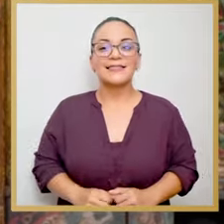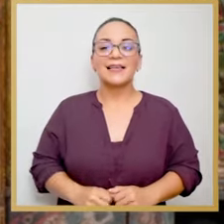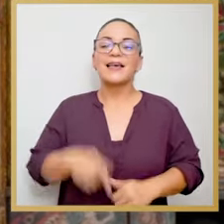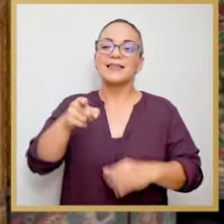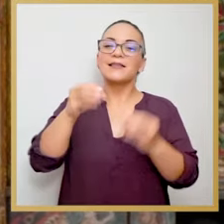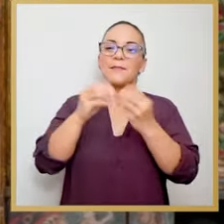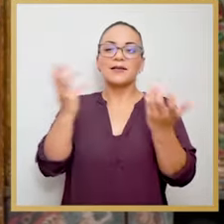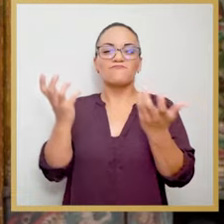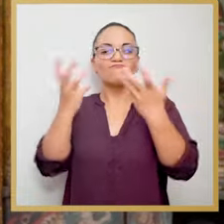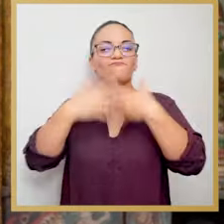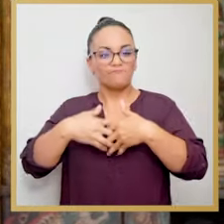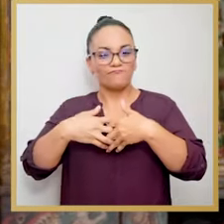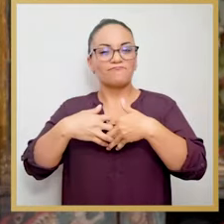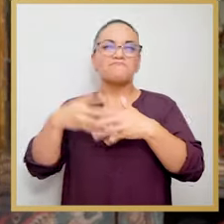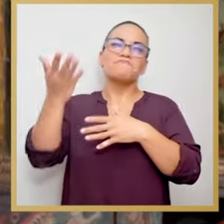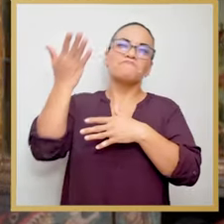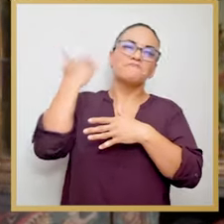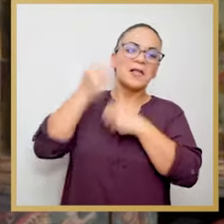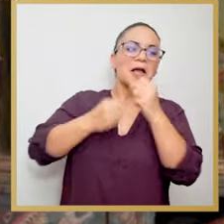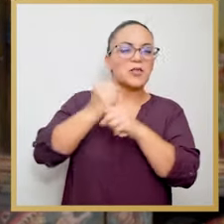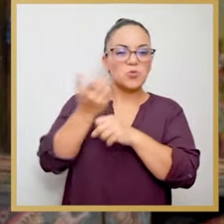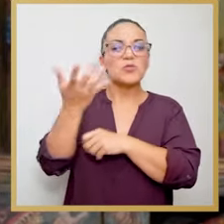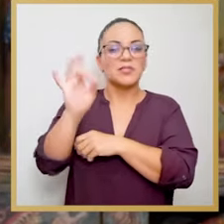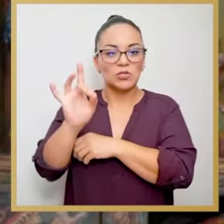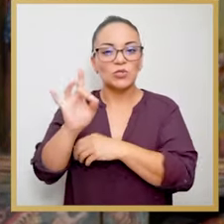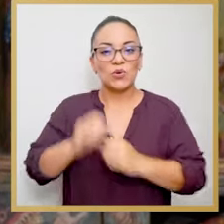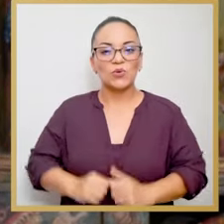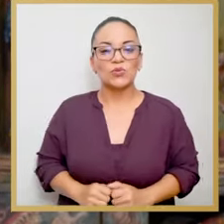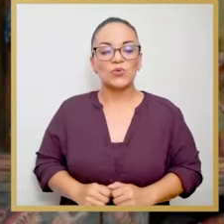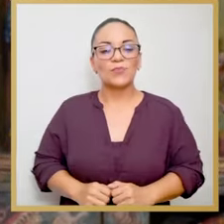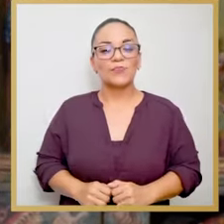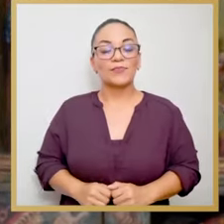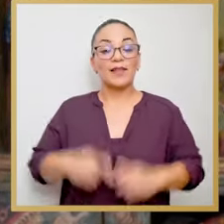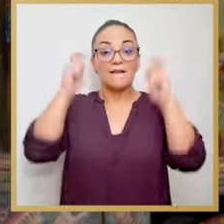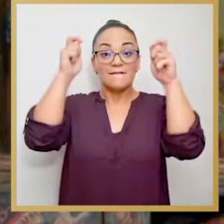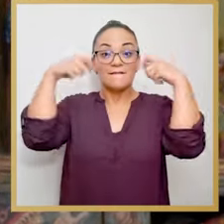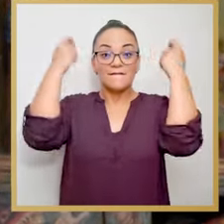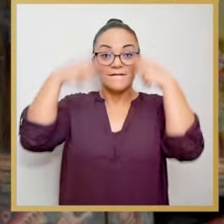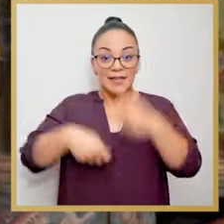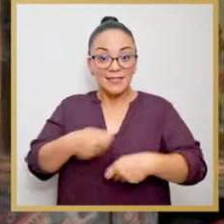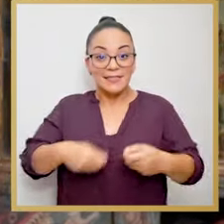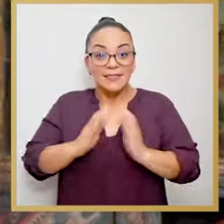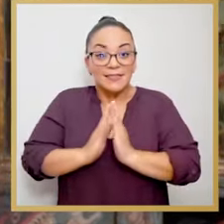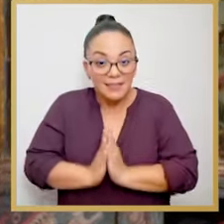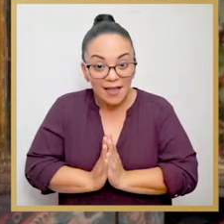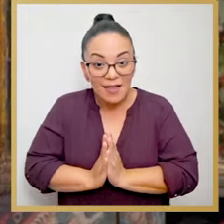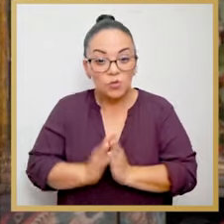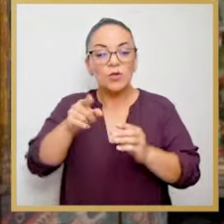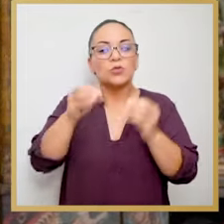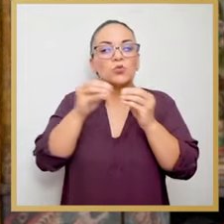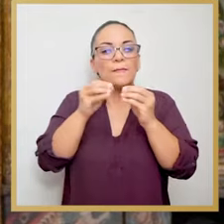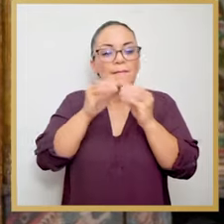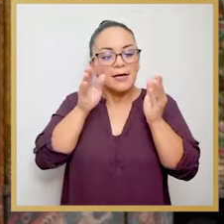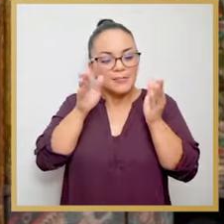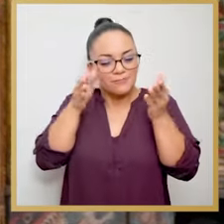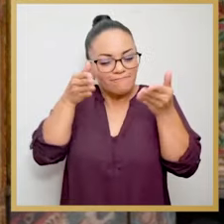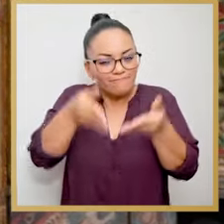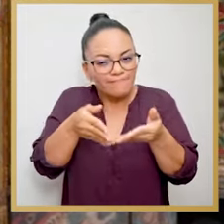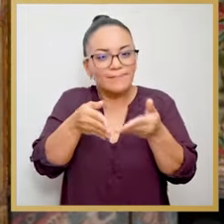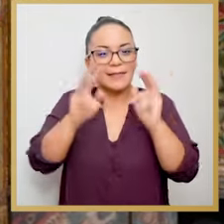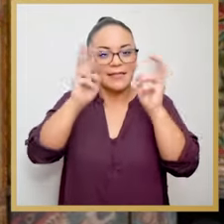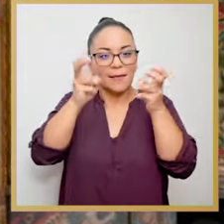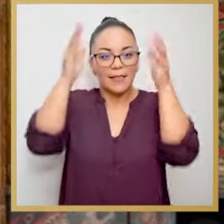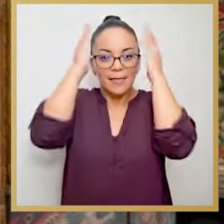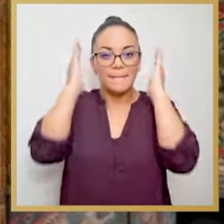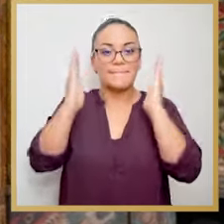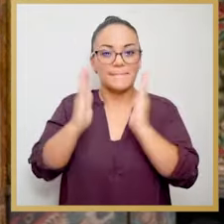más a un periodo, sobre todo como por el siglo XVIII, donde los franciscanos tenían una educación, una relación más